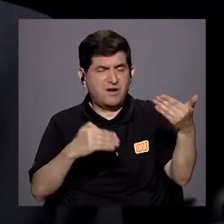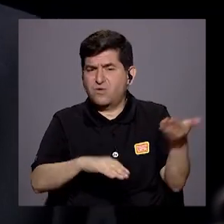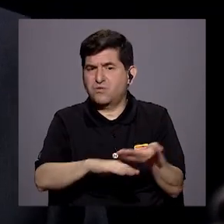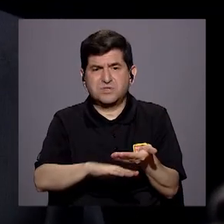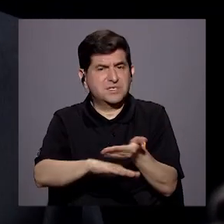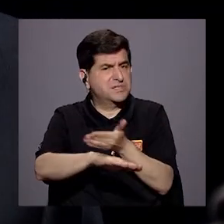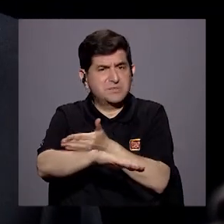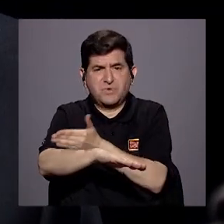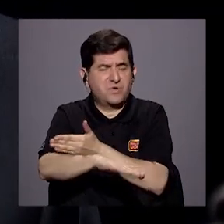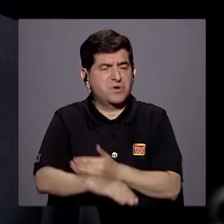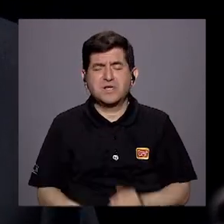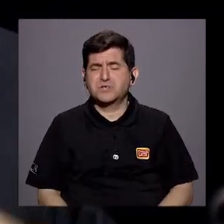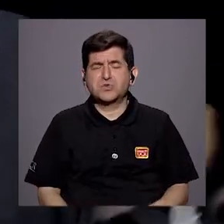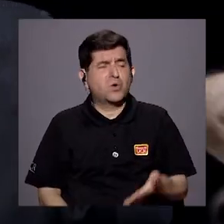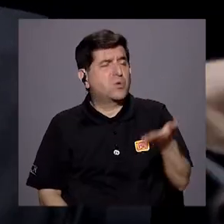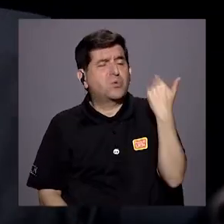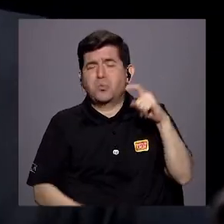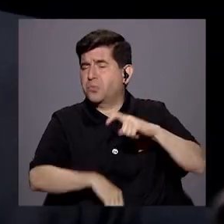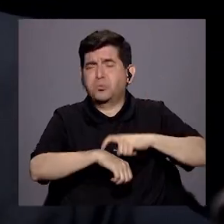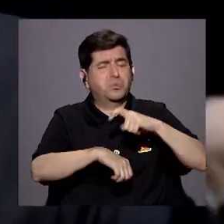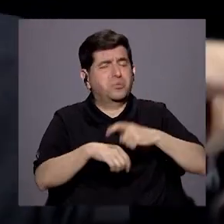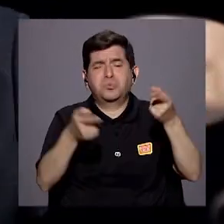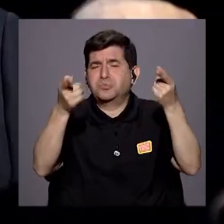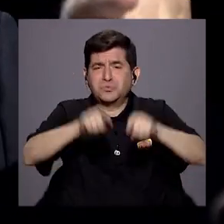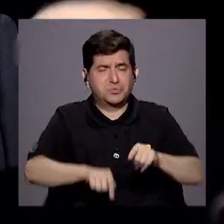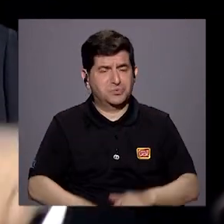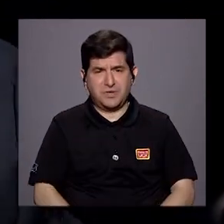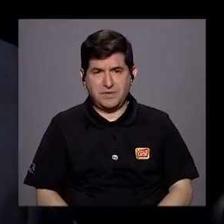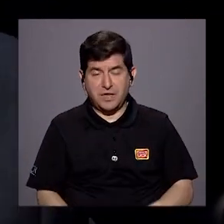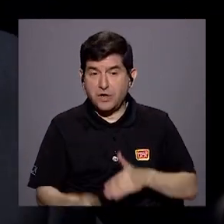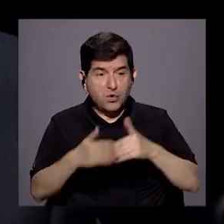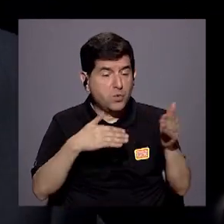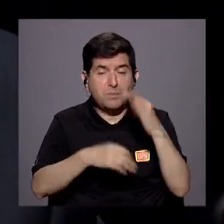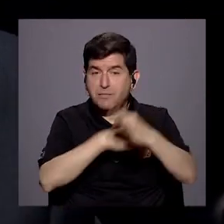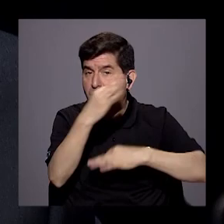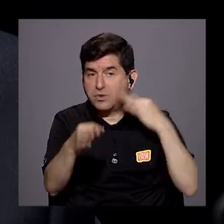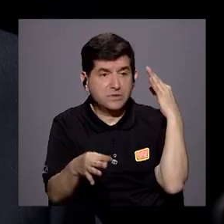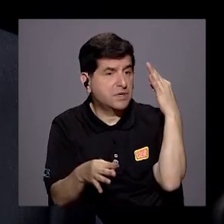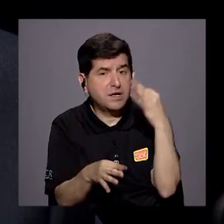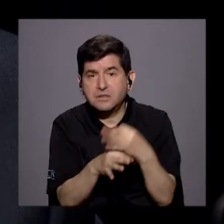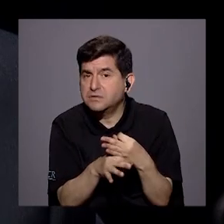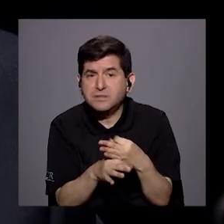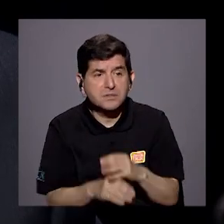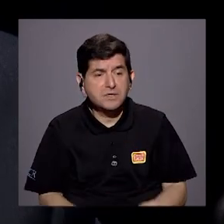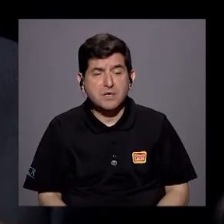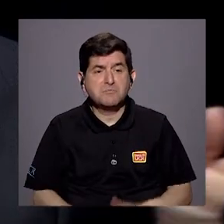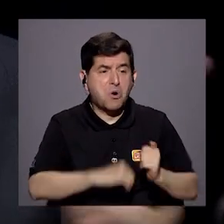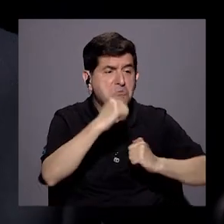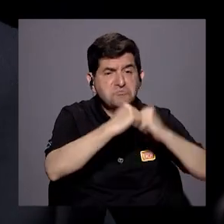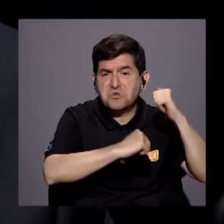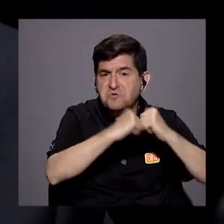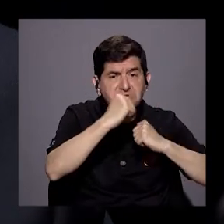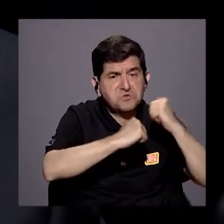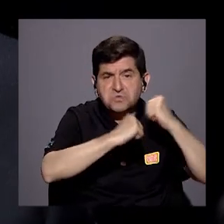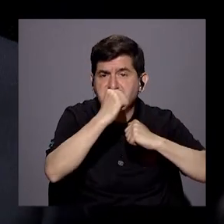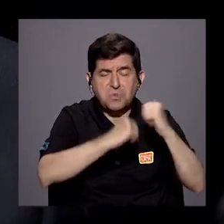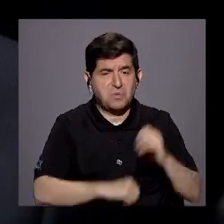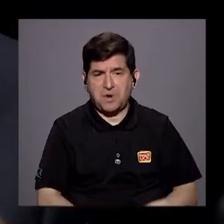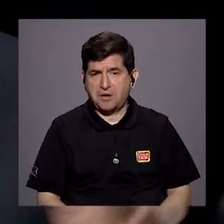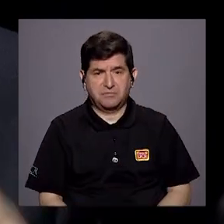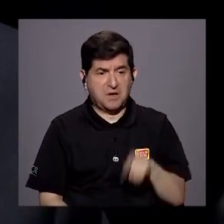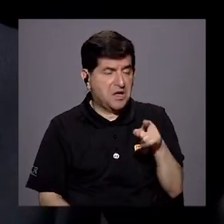cosas importantes. Ni siquiera en las cosas de carácter de infraestructura.